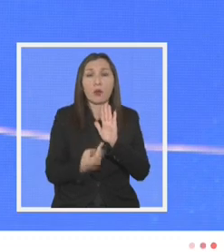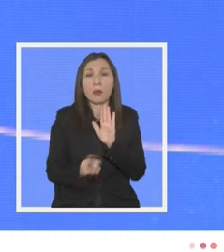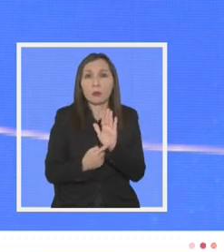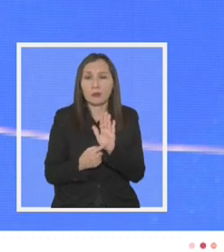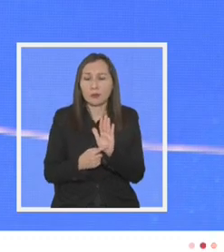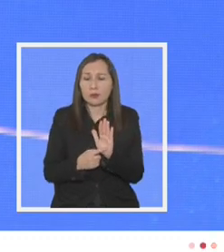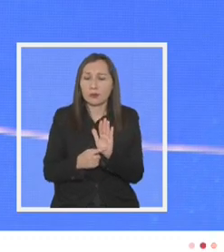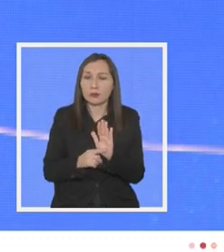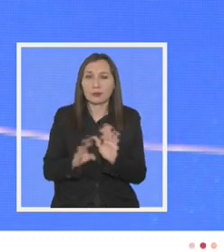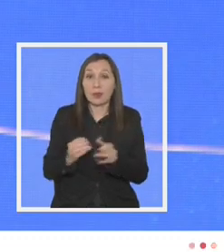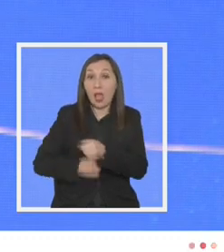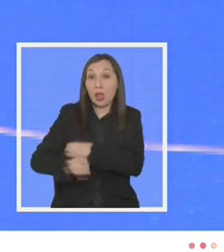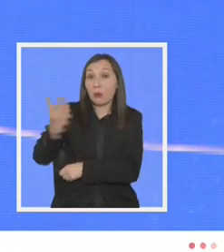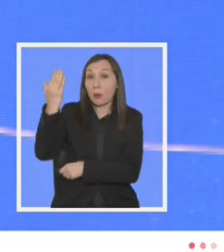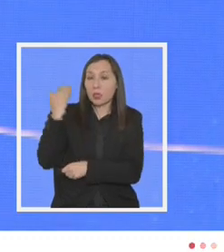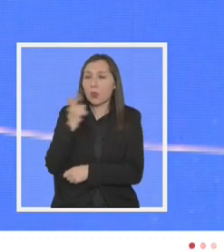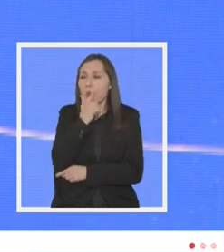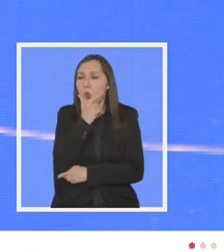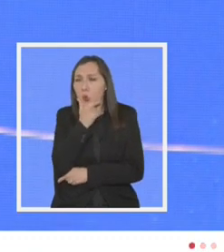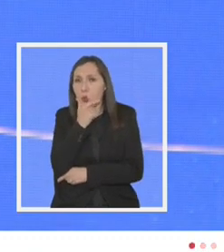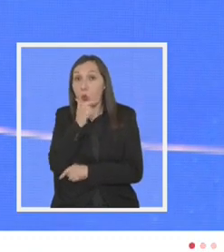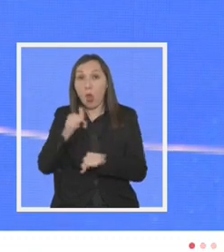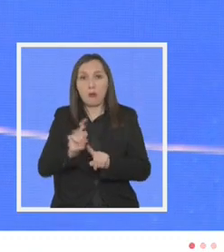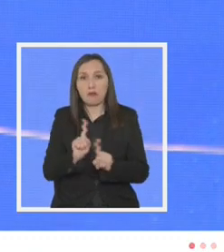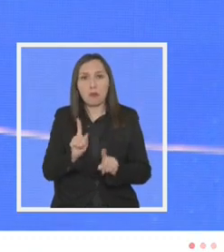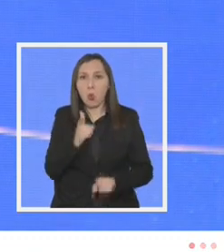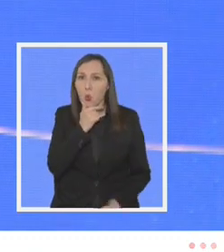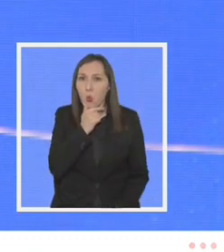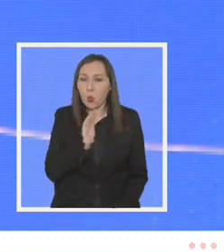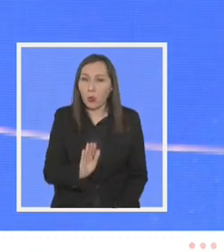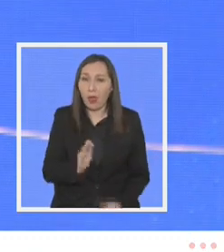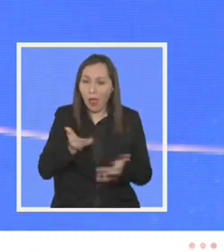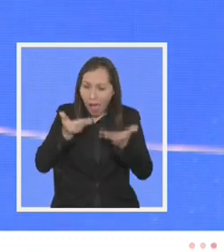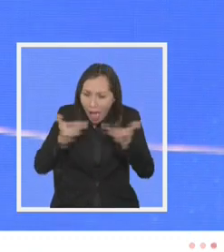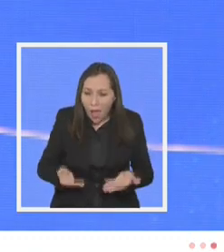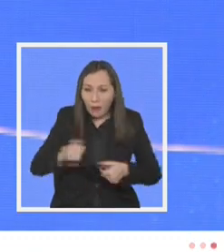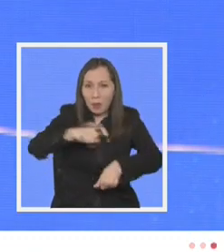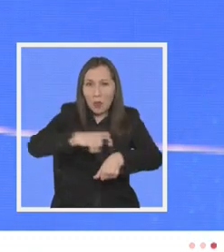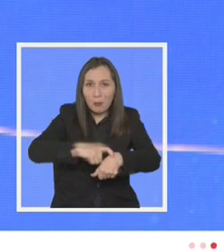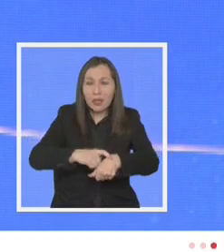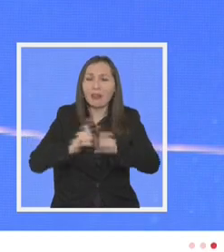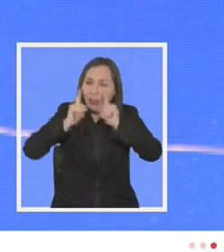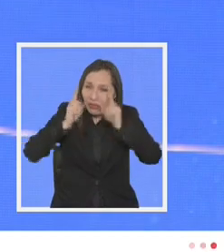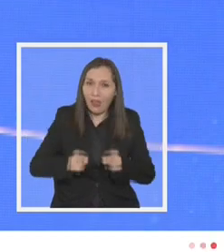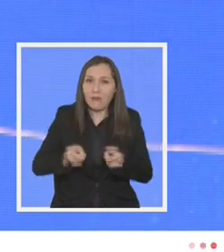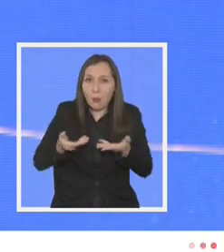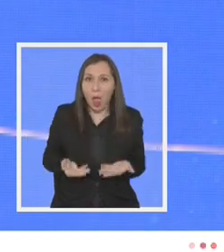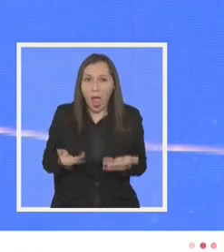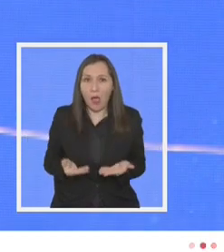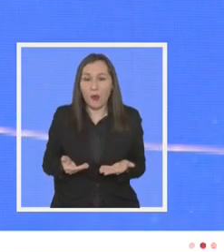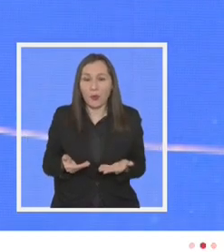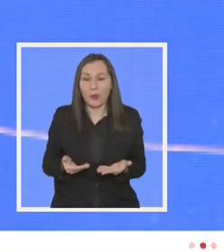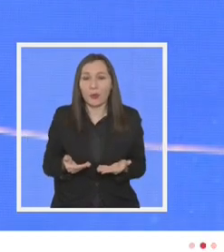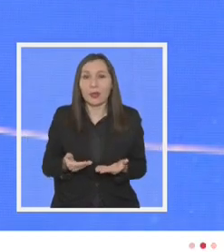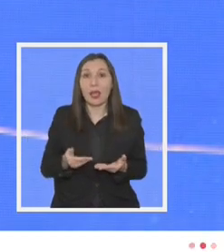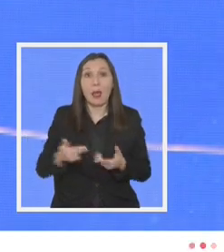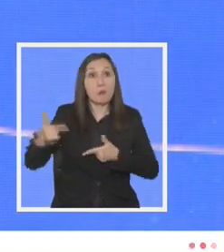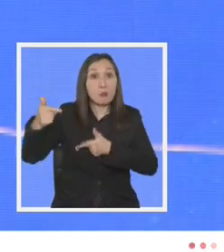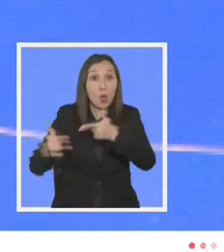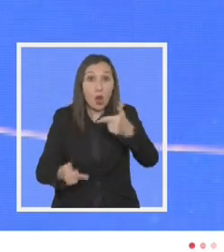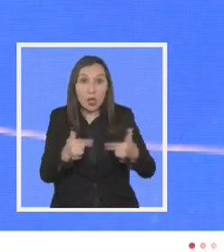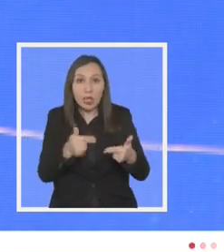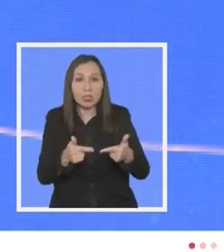tributaria el año pasado había dudas hoy no las tenemos este es el momento nos corresponde por lo tanto en la